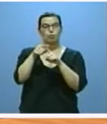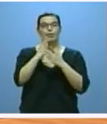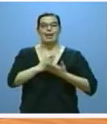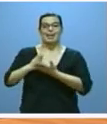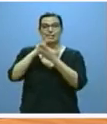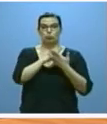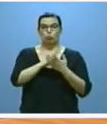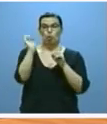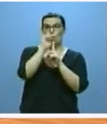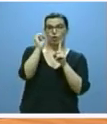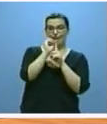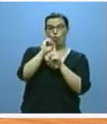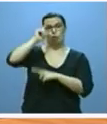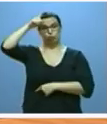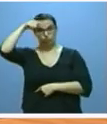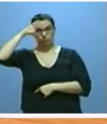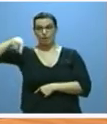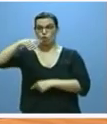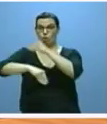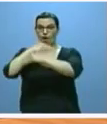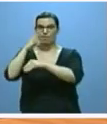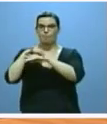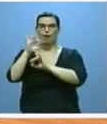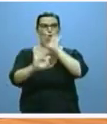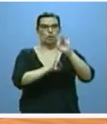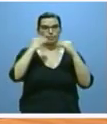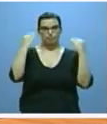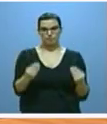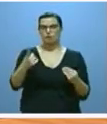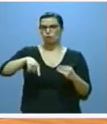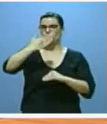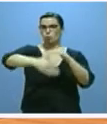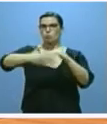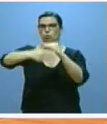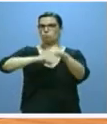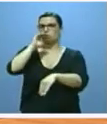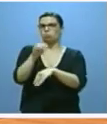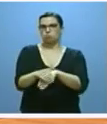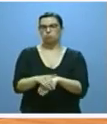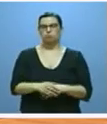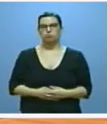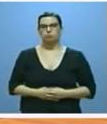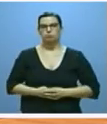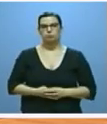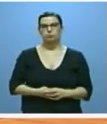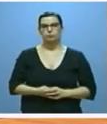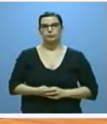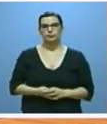grado y posgrado que imparten acuerdos que están desarrollándose en los plazos previstos y en sus distintos aspectos.